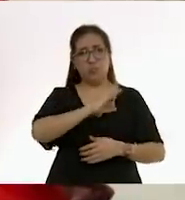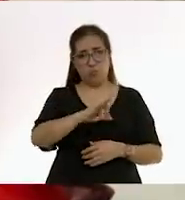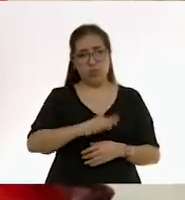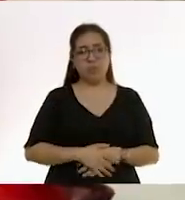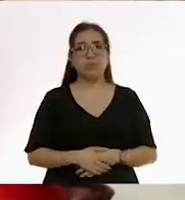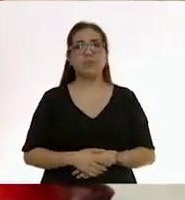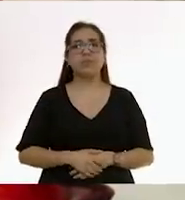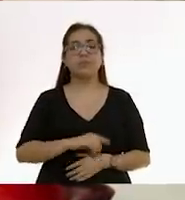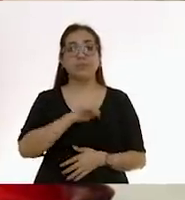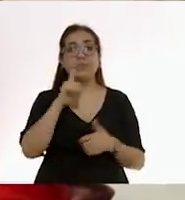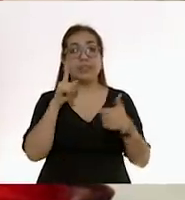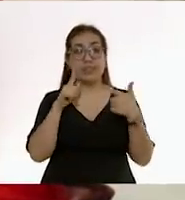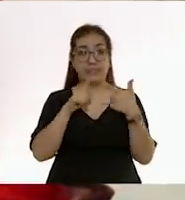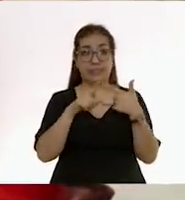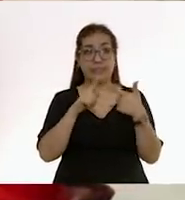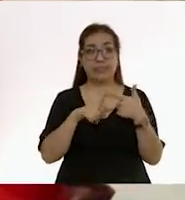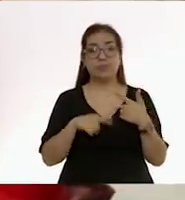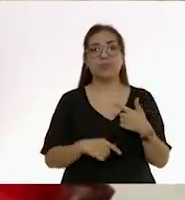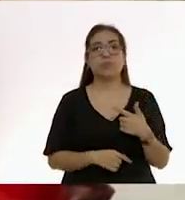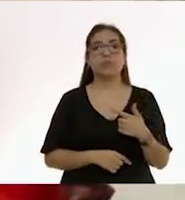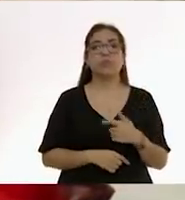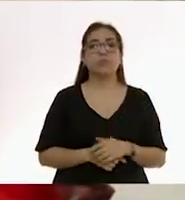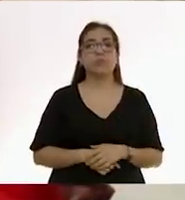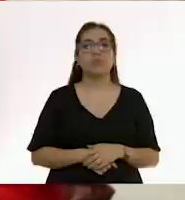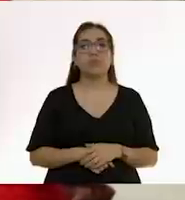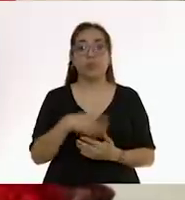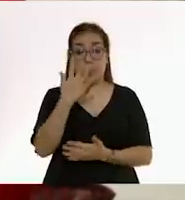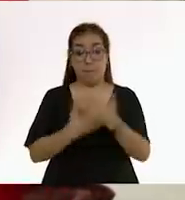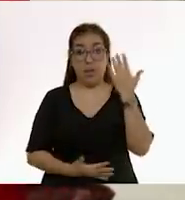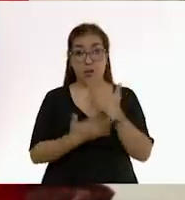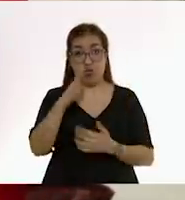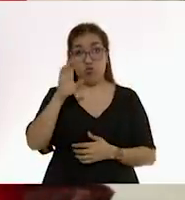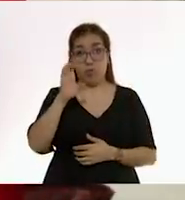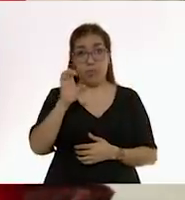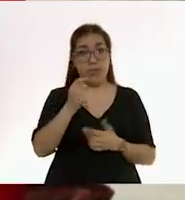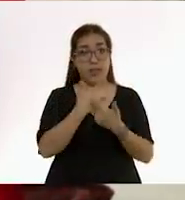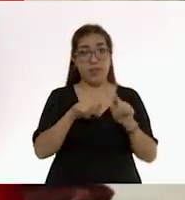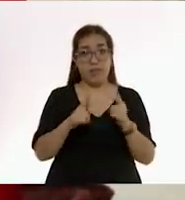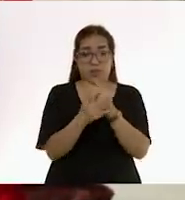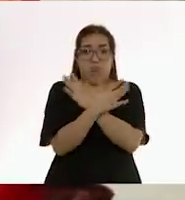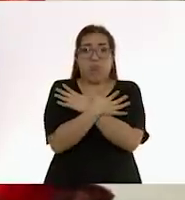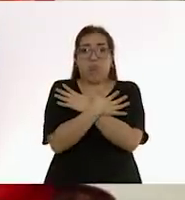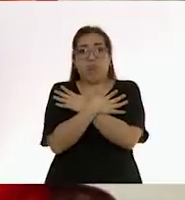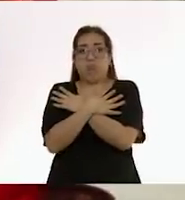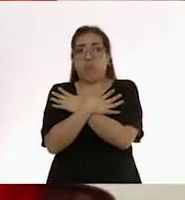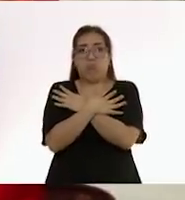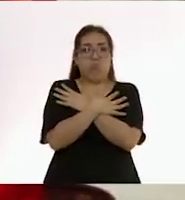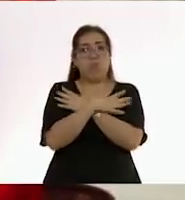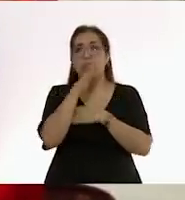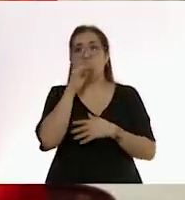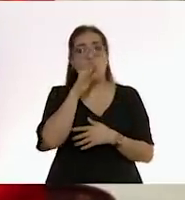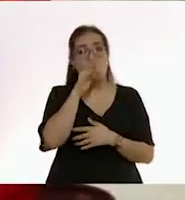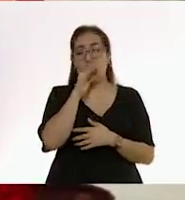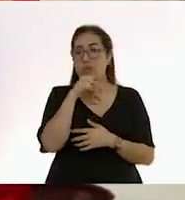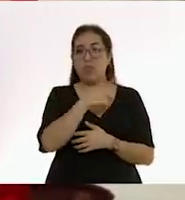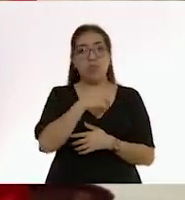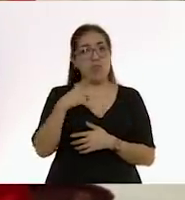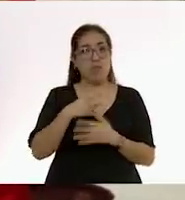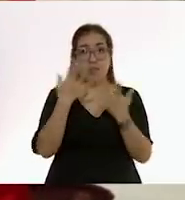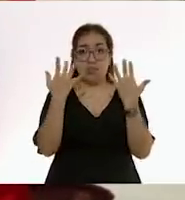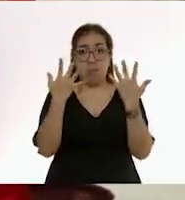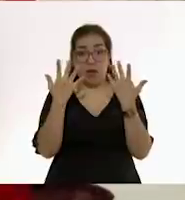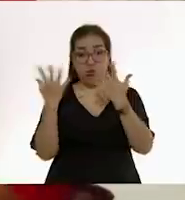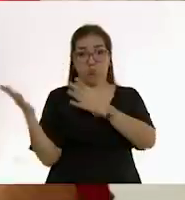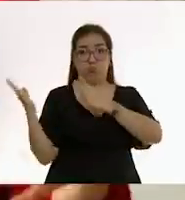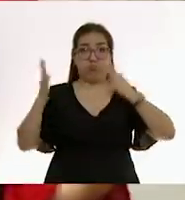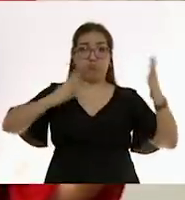Punto número 7. Queremos que las manitas de los bebés estén libre. No podemos amarrarlos así porque cuando se ruedan hay el riesgo de que no puedan regresarse a